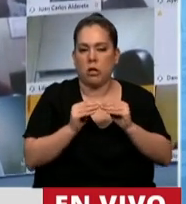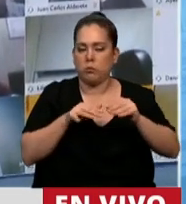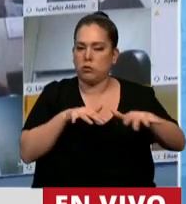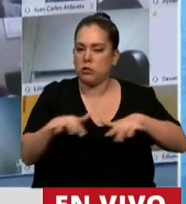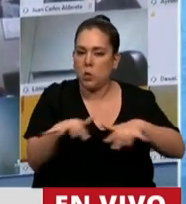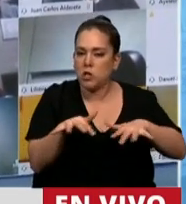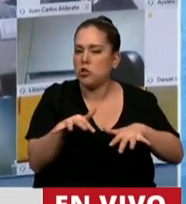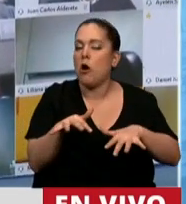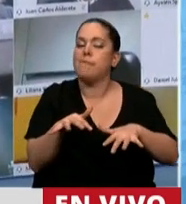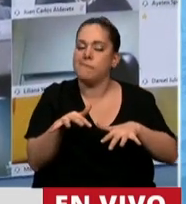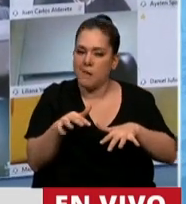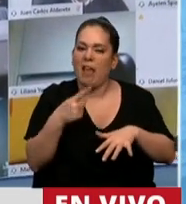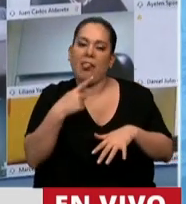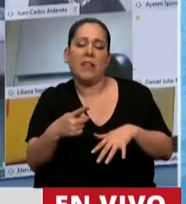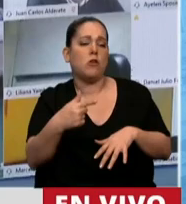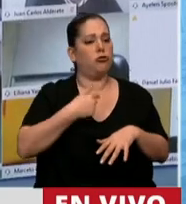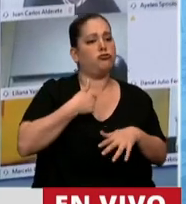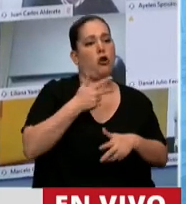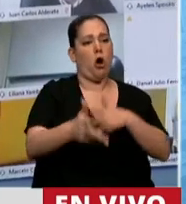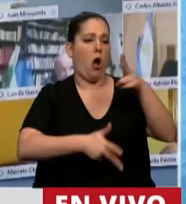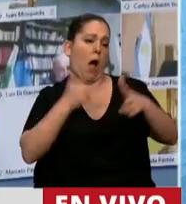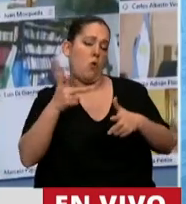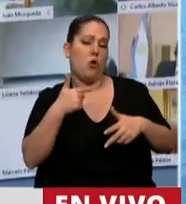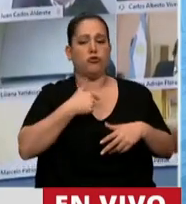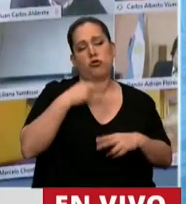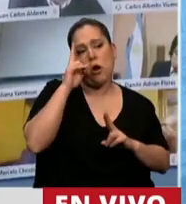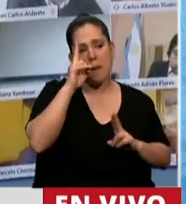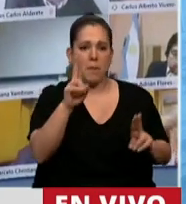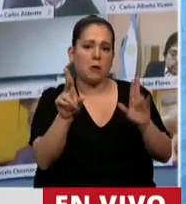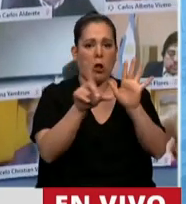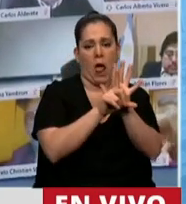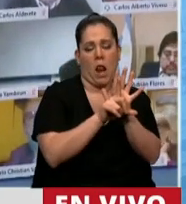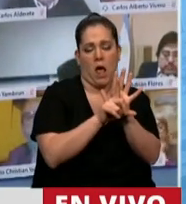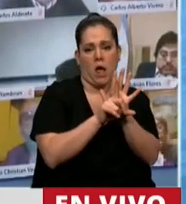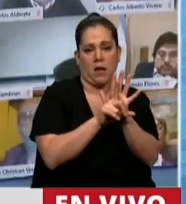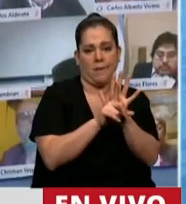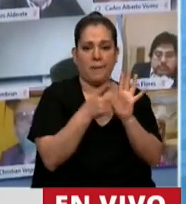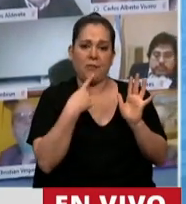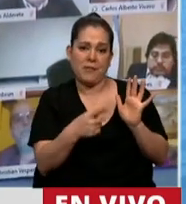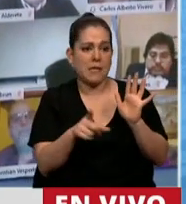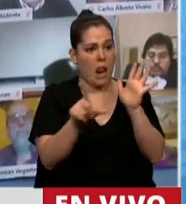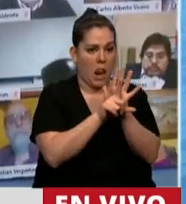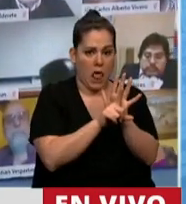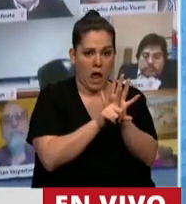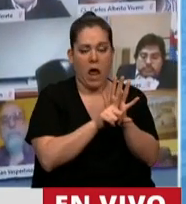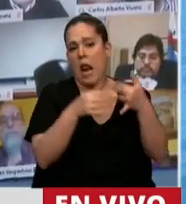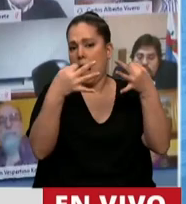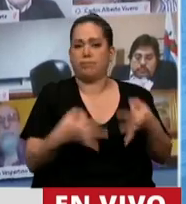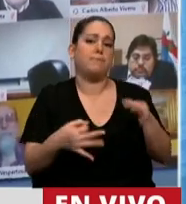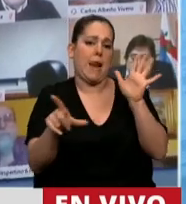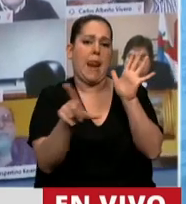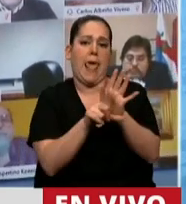se arroga la representación de la palabra y la ley, y cree que porque dice que algo es legal, es legal.